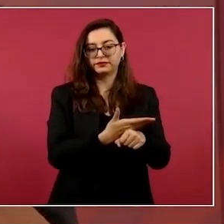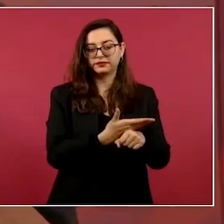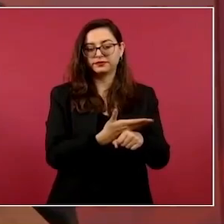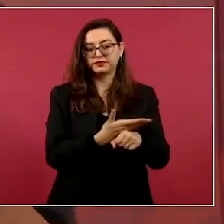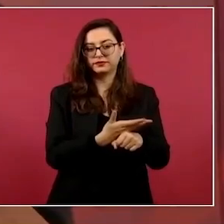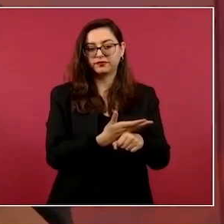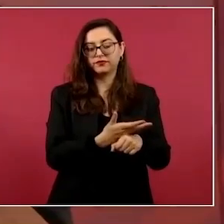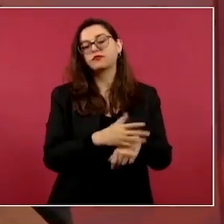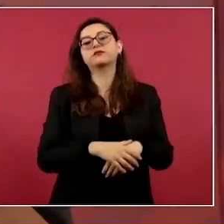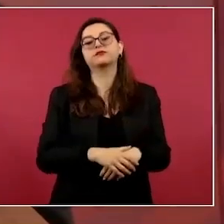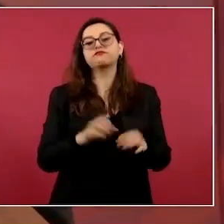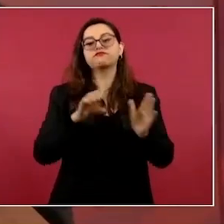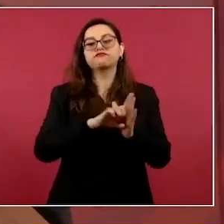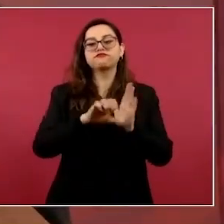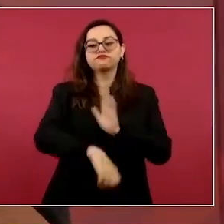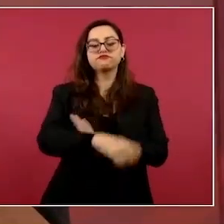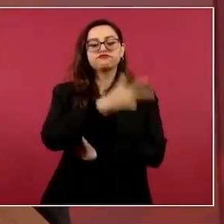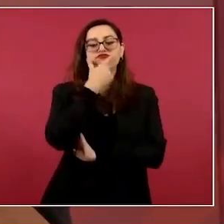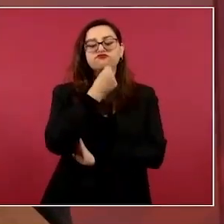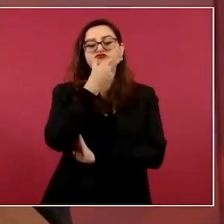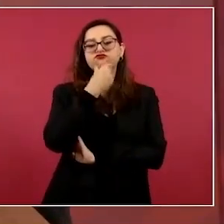Jorge Ramos, por ejemplo,